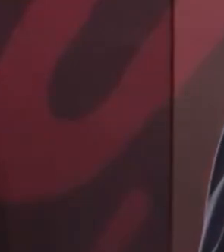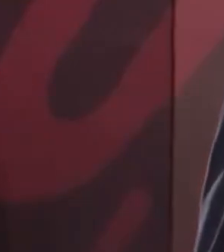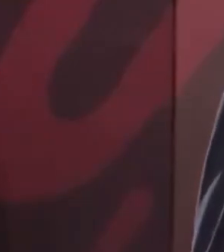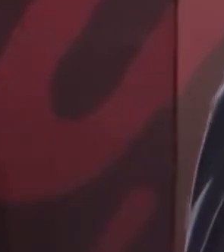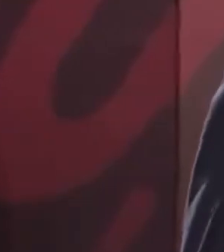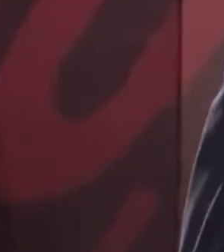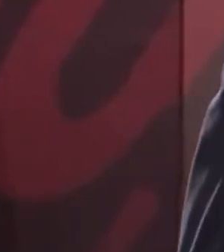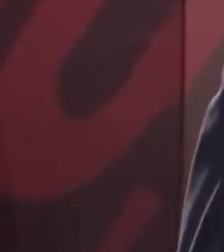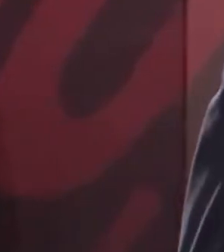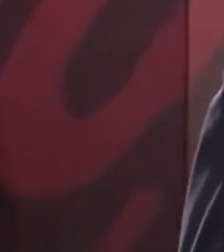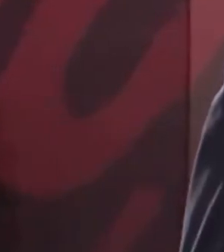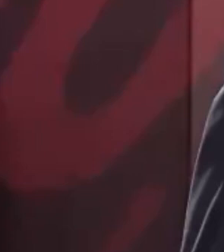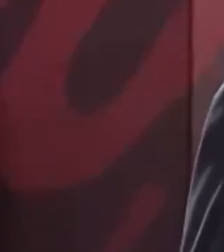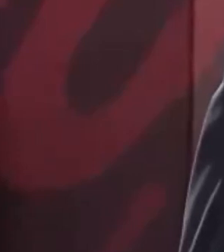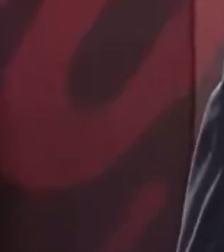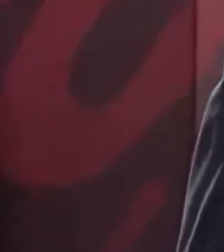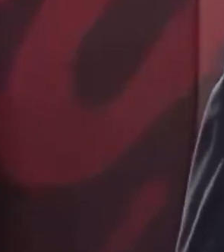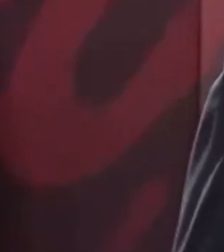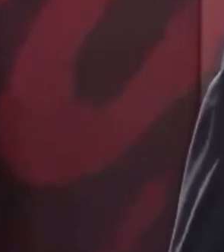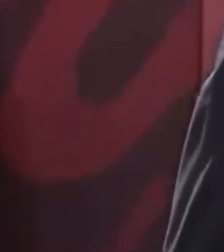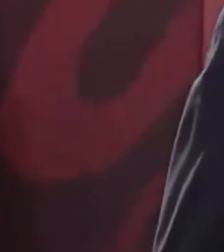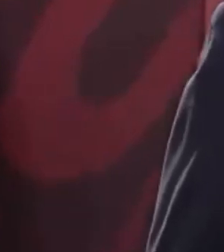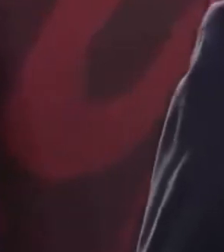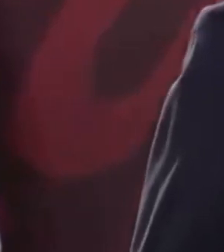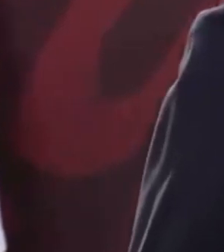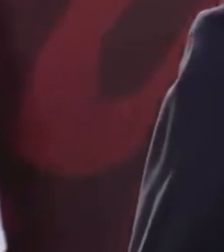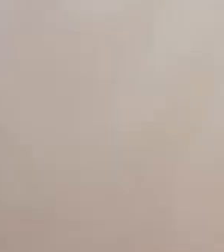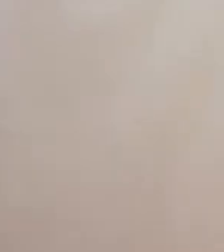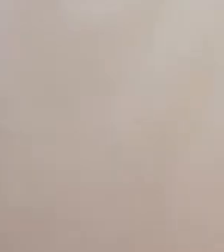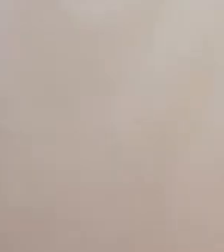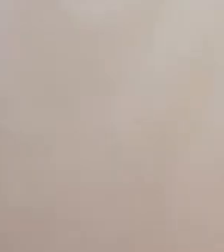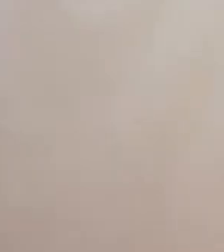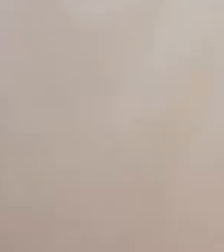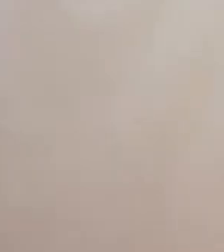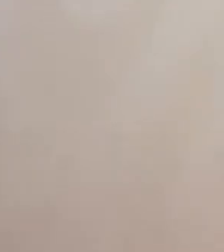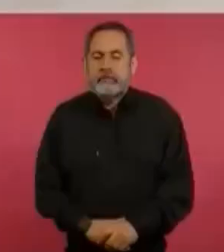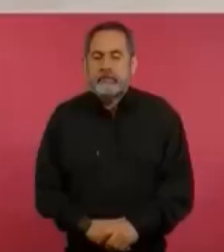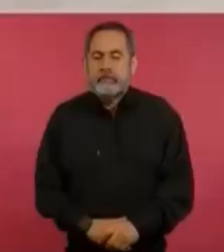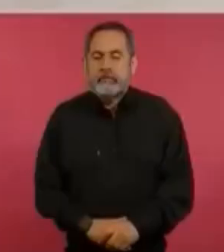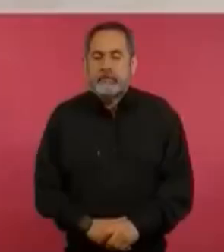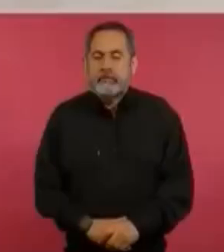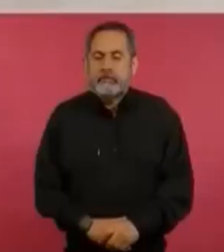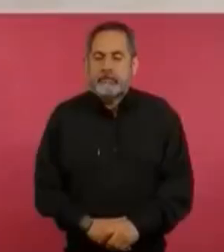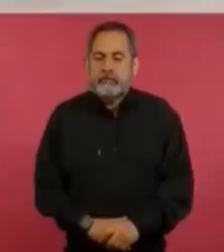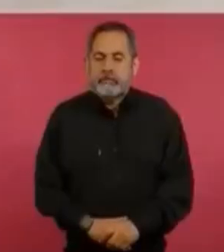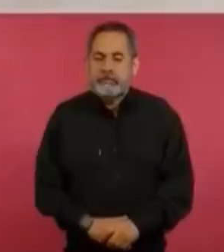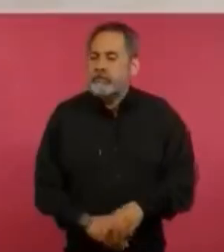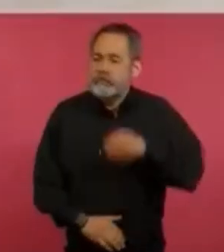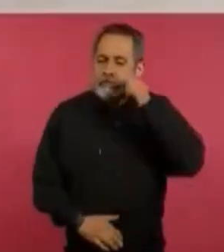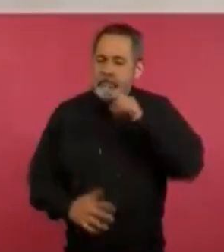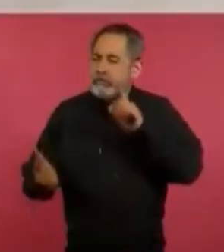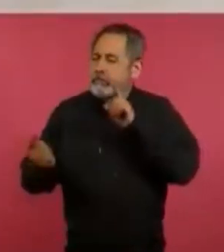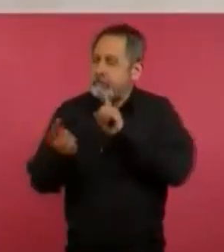Nada más, cada vez que nos encontramos, hablamos de béisbol,